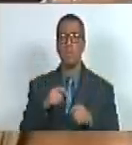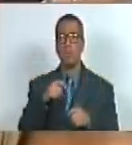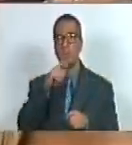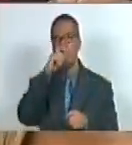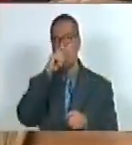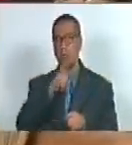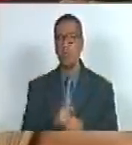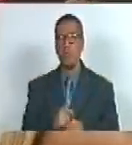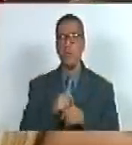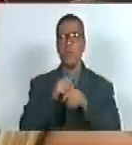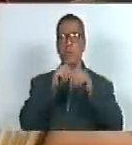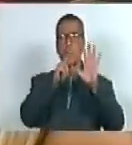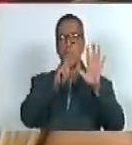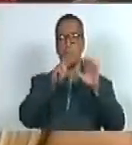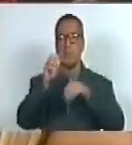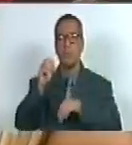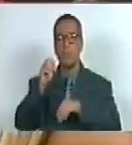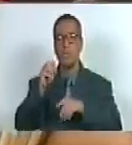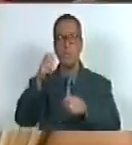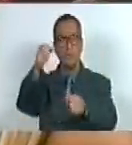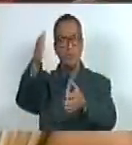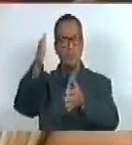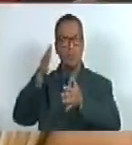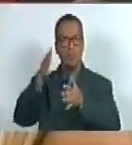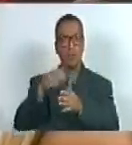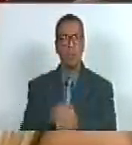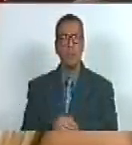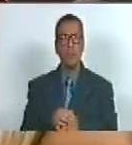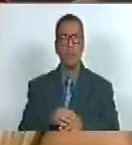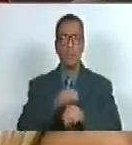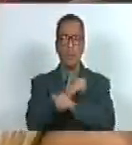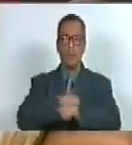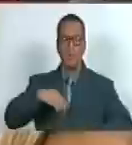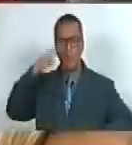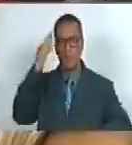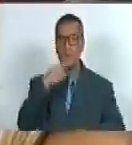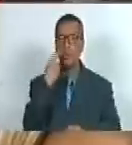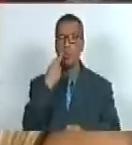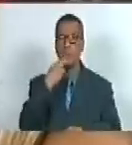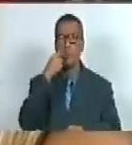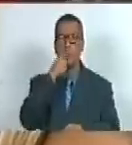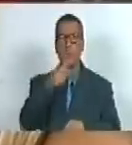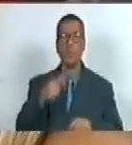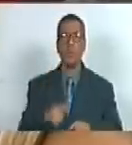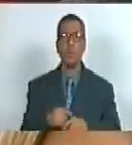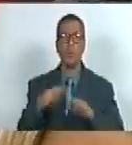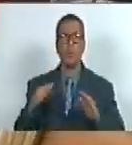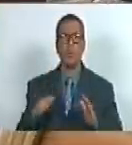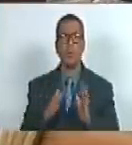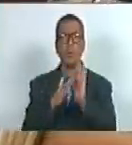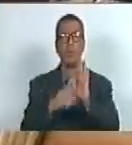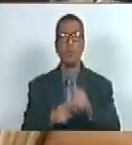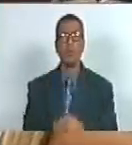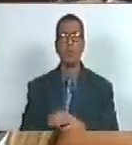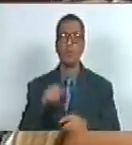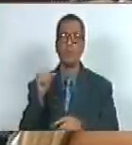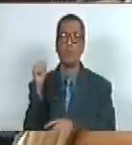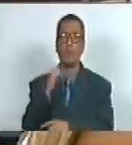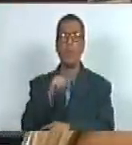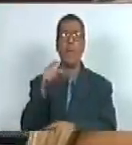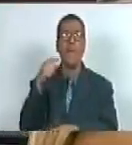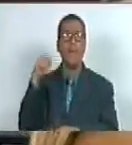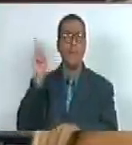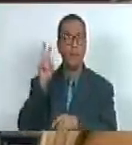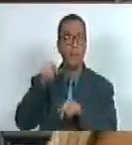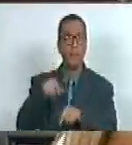de los 70 años de la victoria del ejército rojo y de todo el pueblo ruso contra el fascismo desde Venezuela